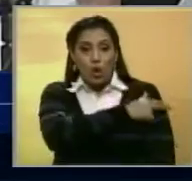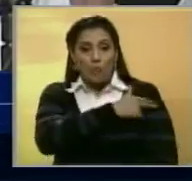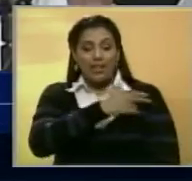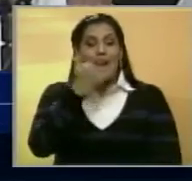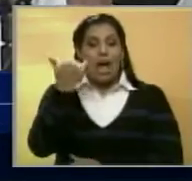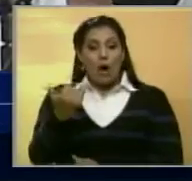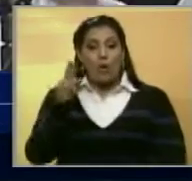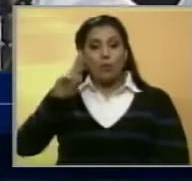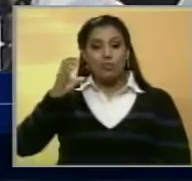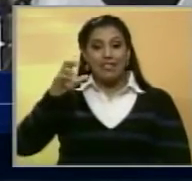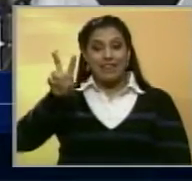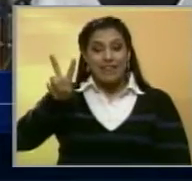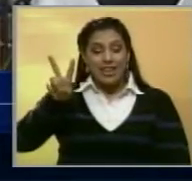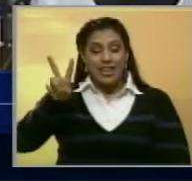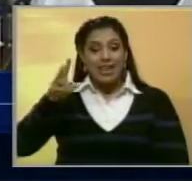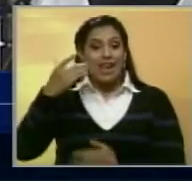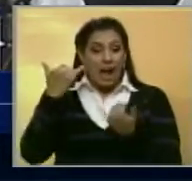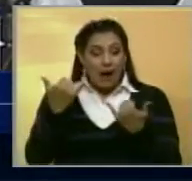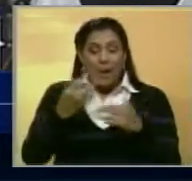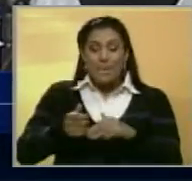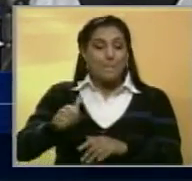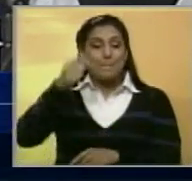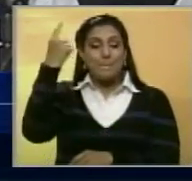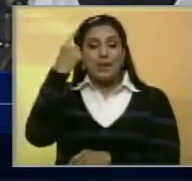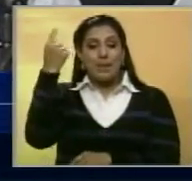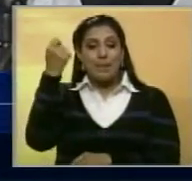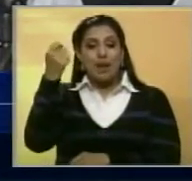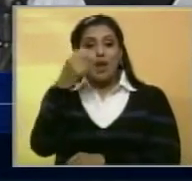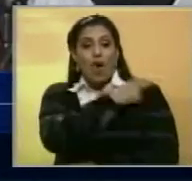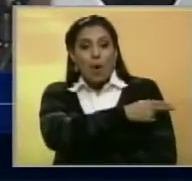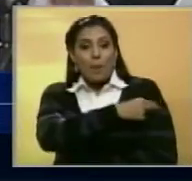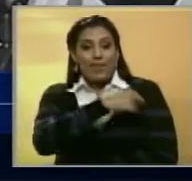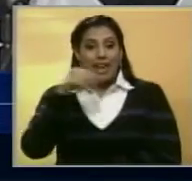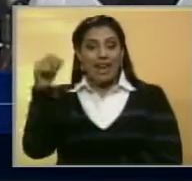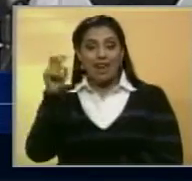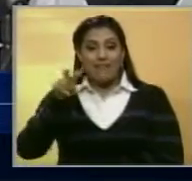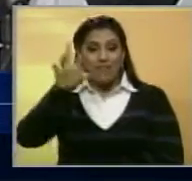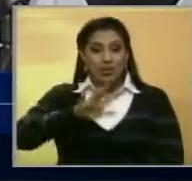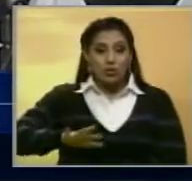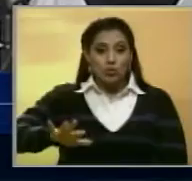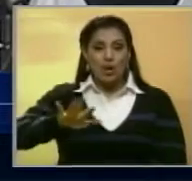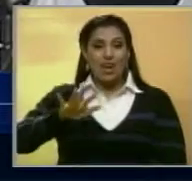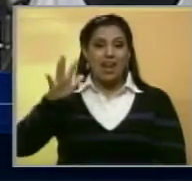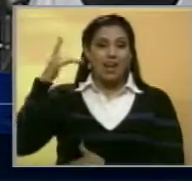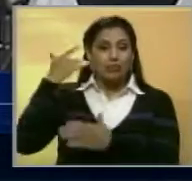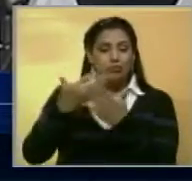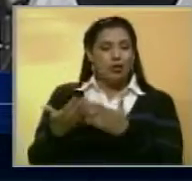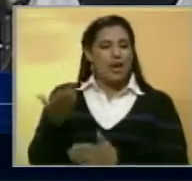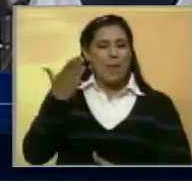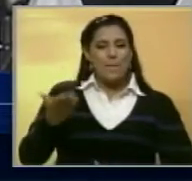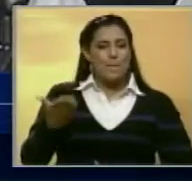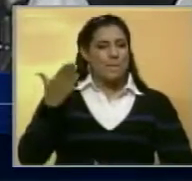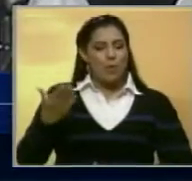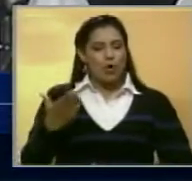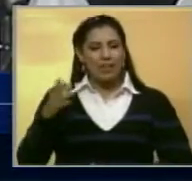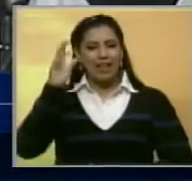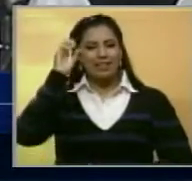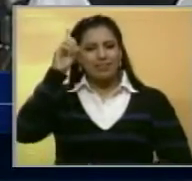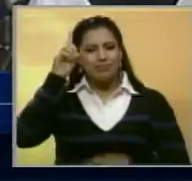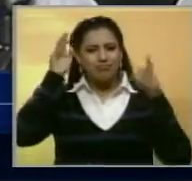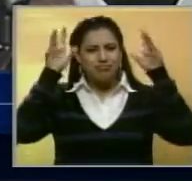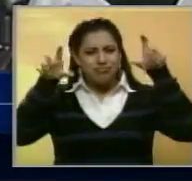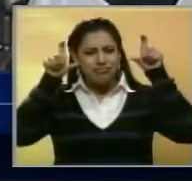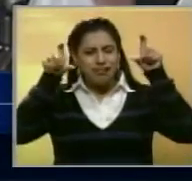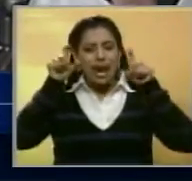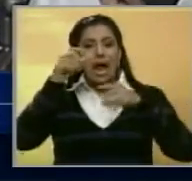Y el Clínico Universitario, que es el primer hospital de Venezuela en su importancia docente